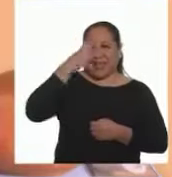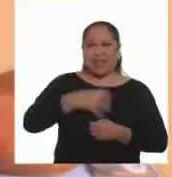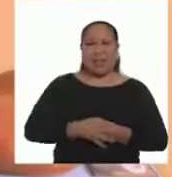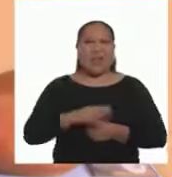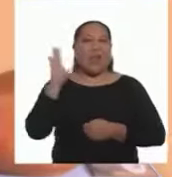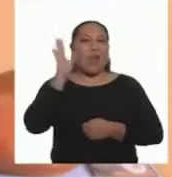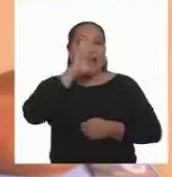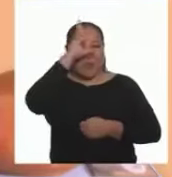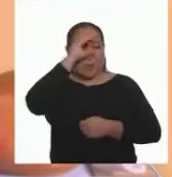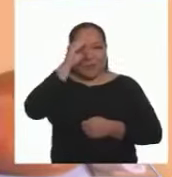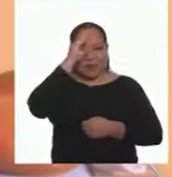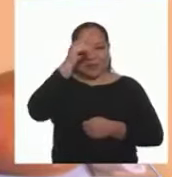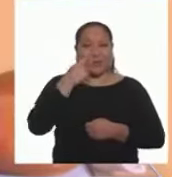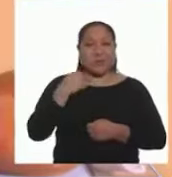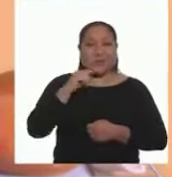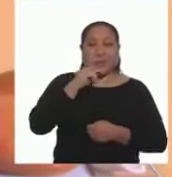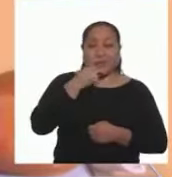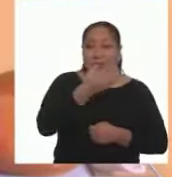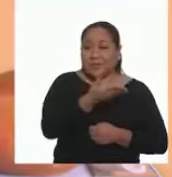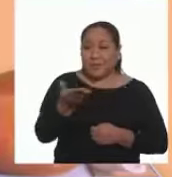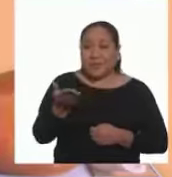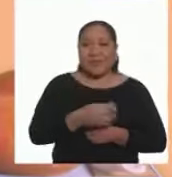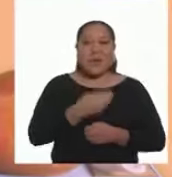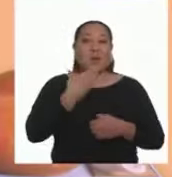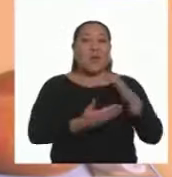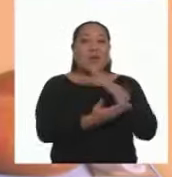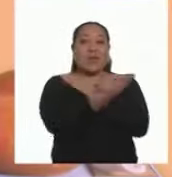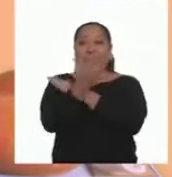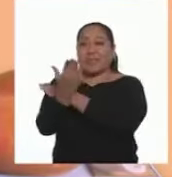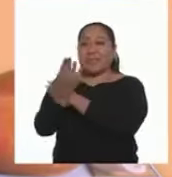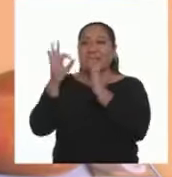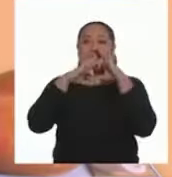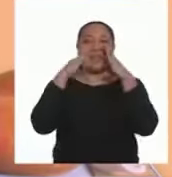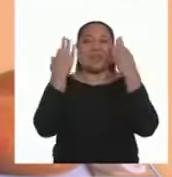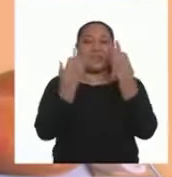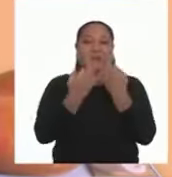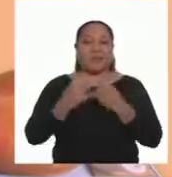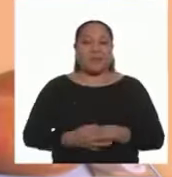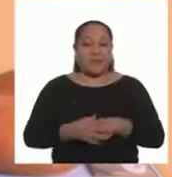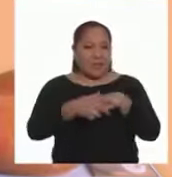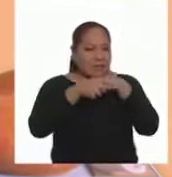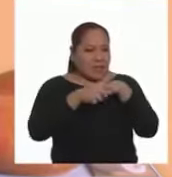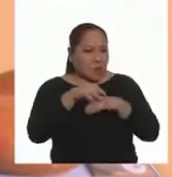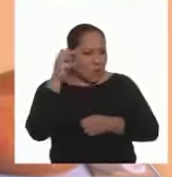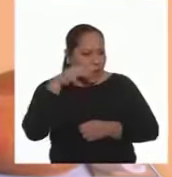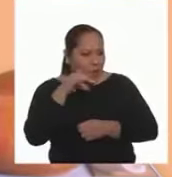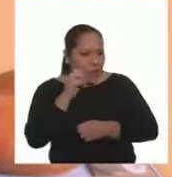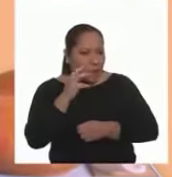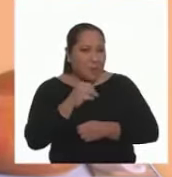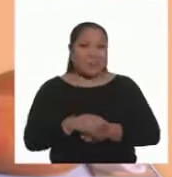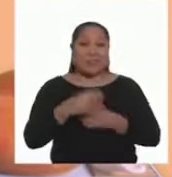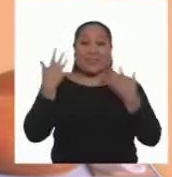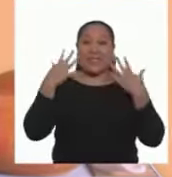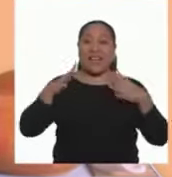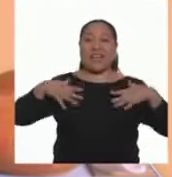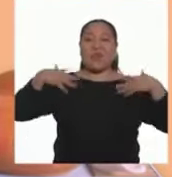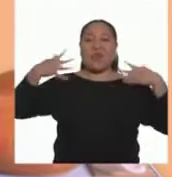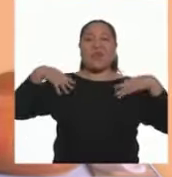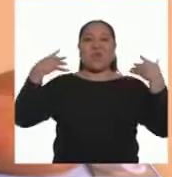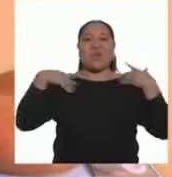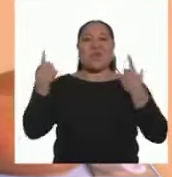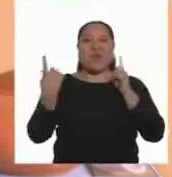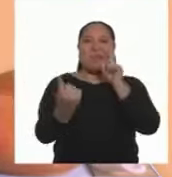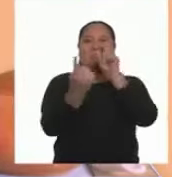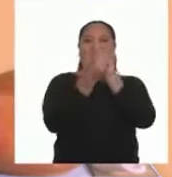Hola Daniel Hola chicas y chicos Buenos días familias Saluda Memo